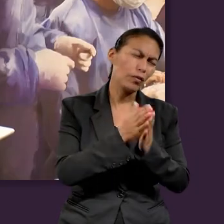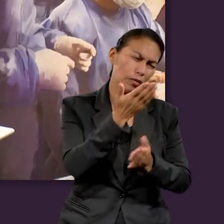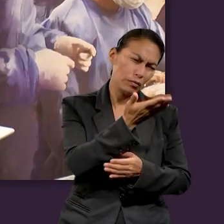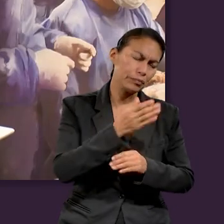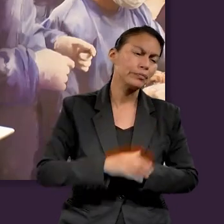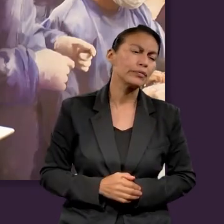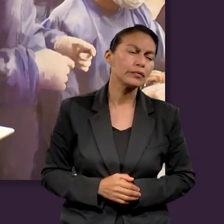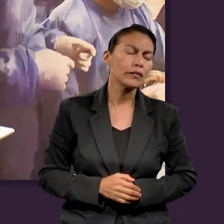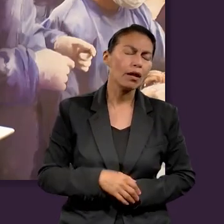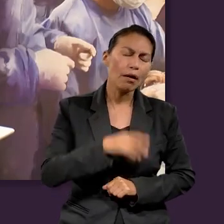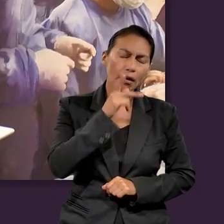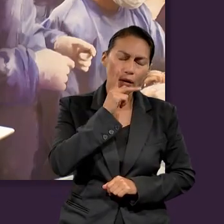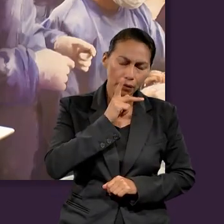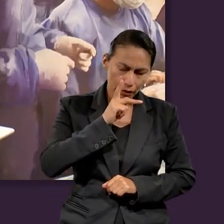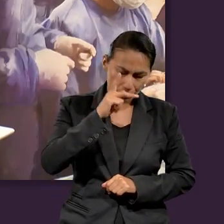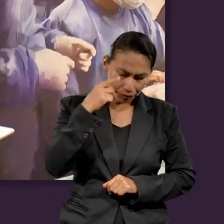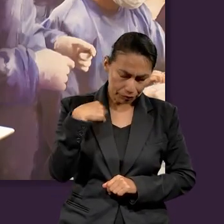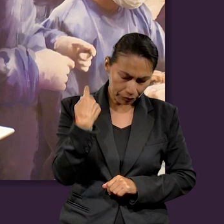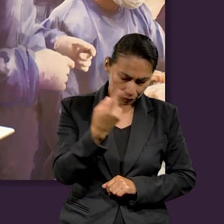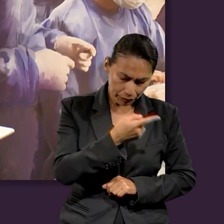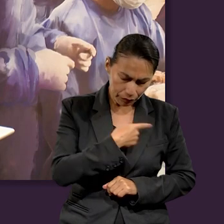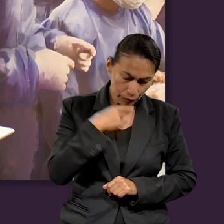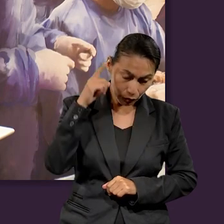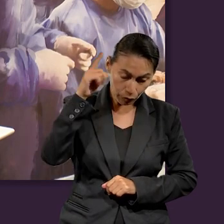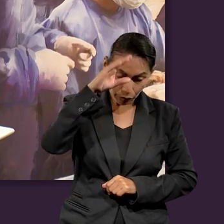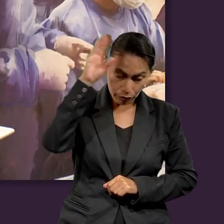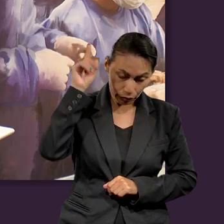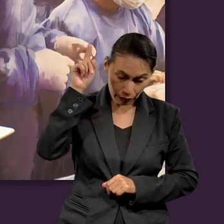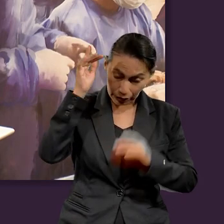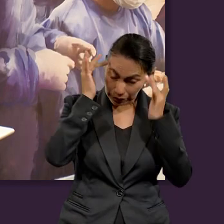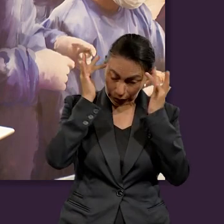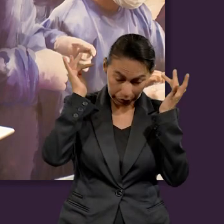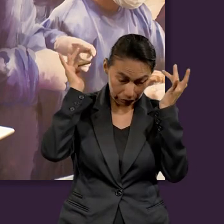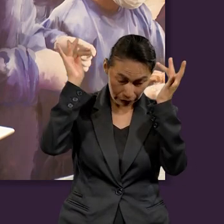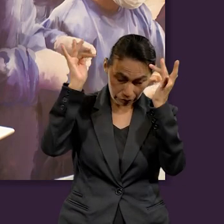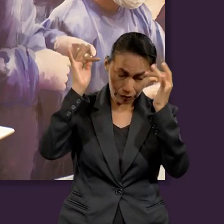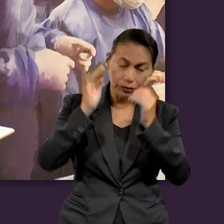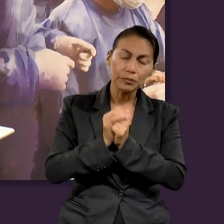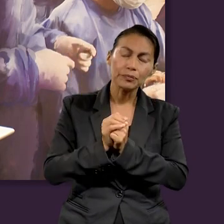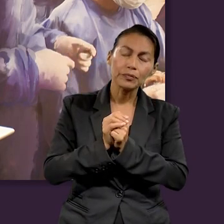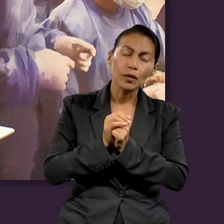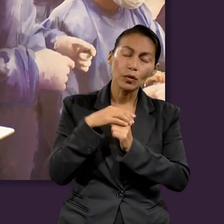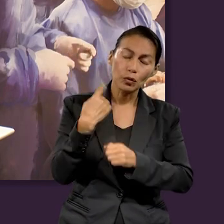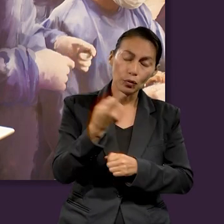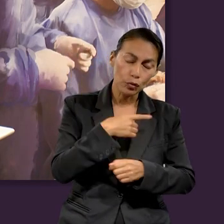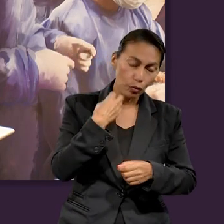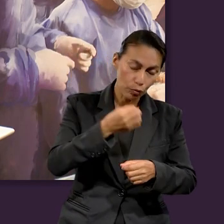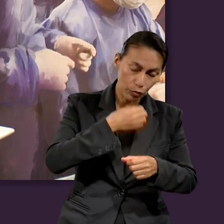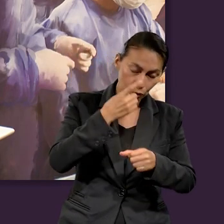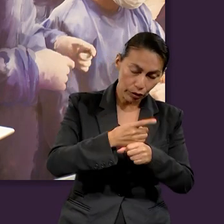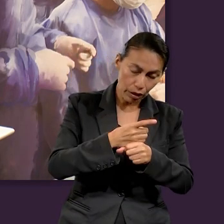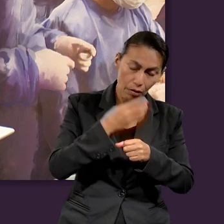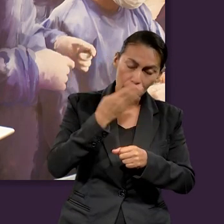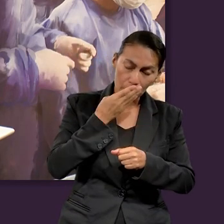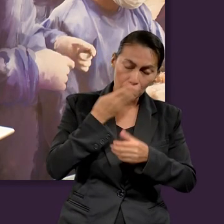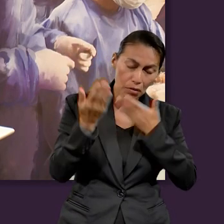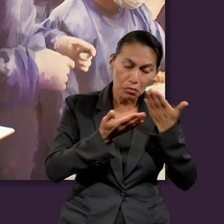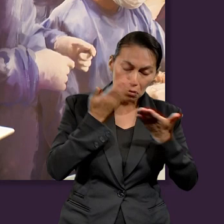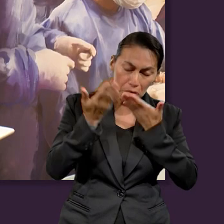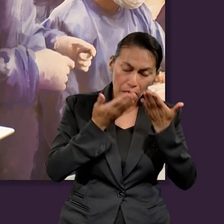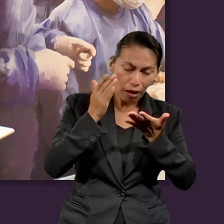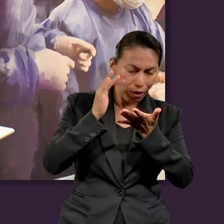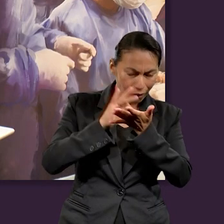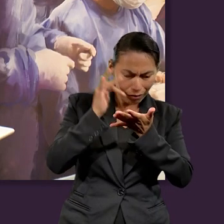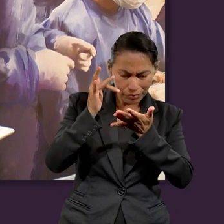Muy bien. Padre nuestro que estás en los cielos, santificado sea tu nombre. Gracias, Señor, porque nos das la oportunidad de poder estudiar tu